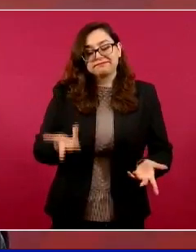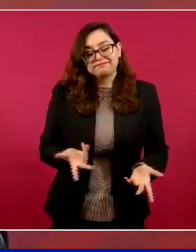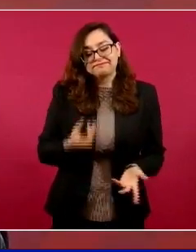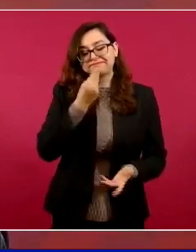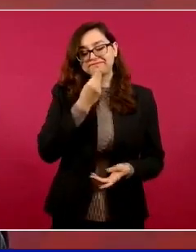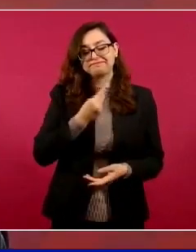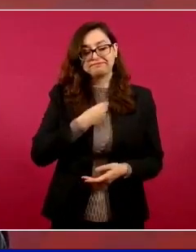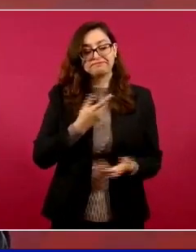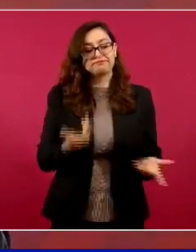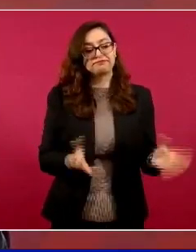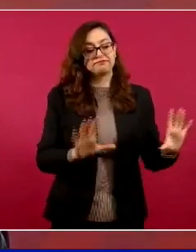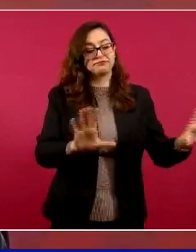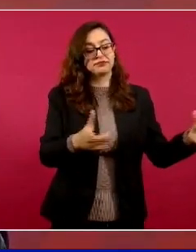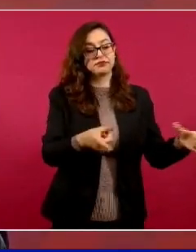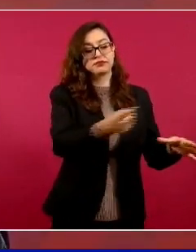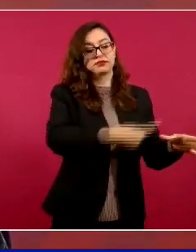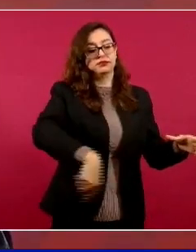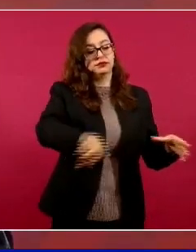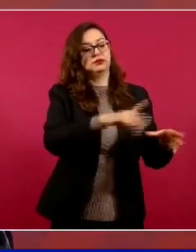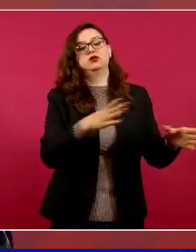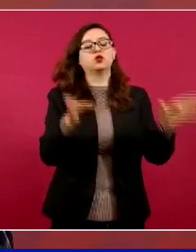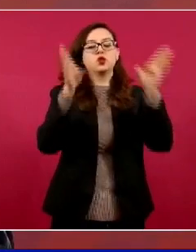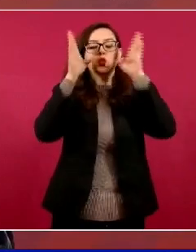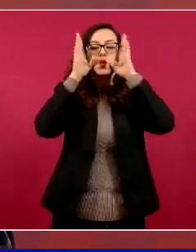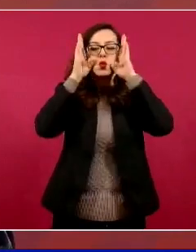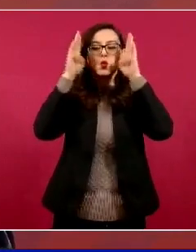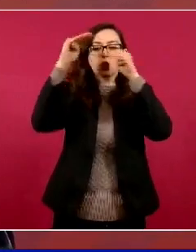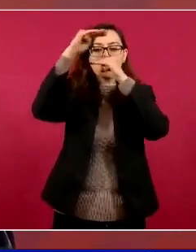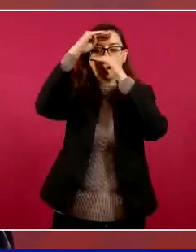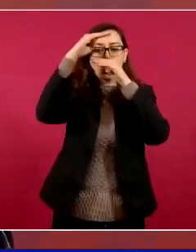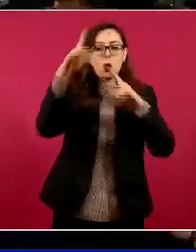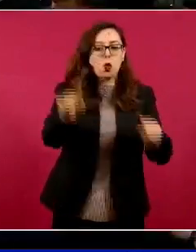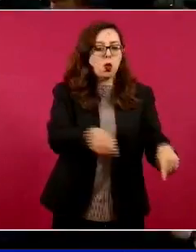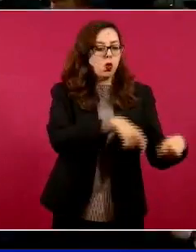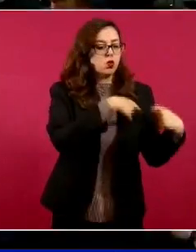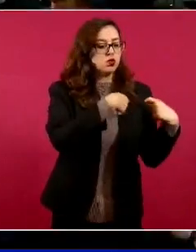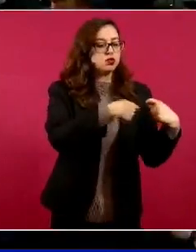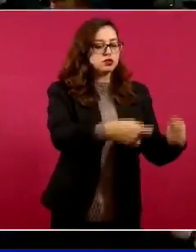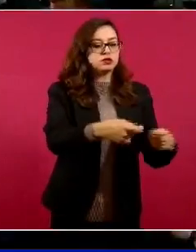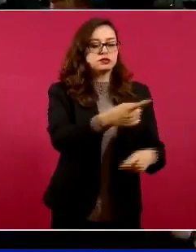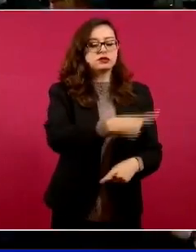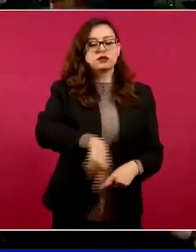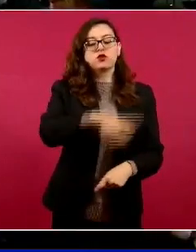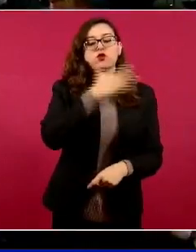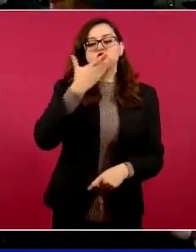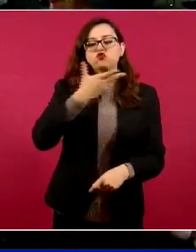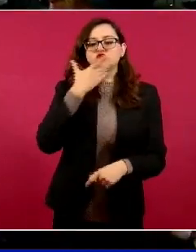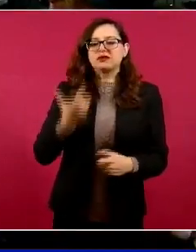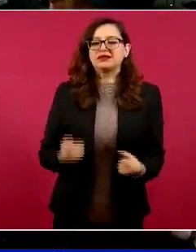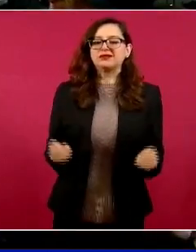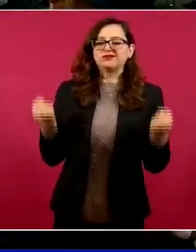pero son muy autoritarios